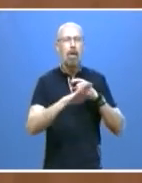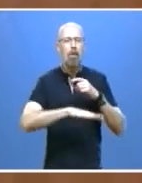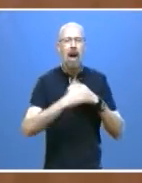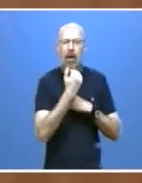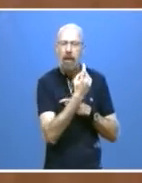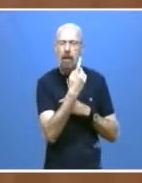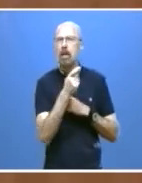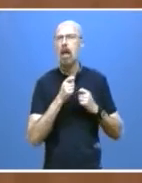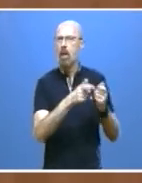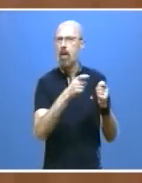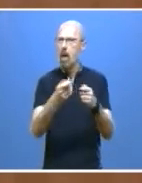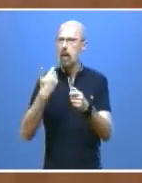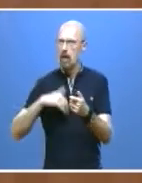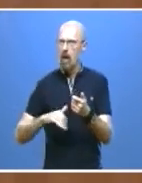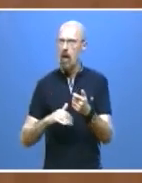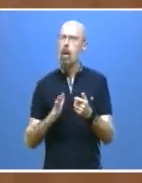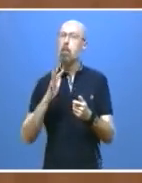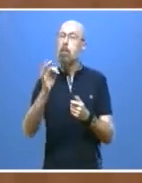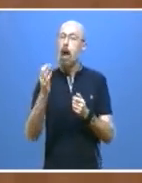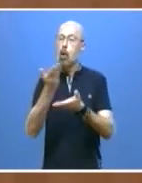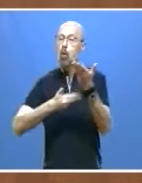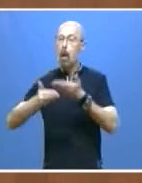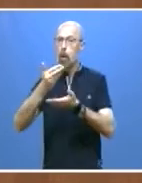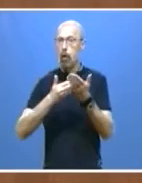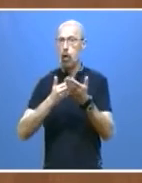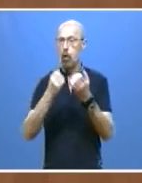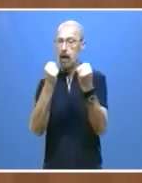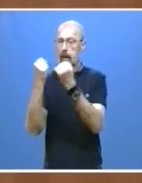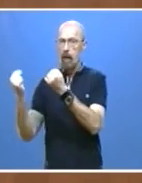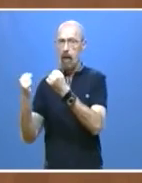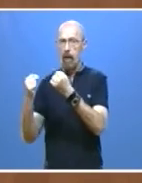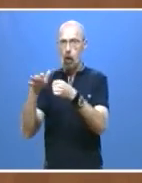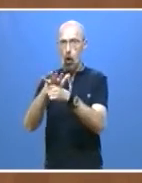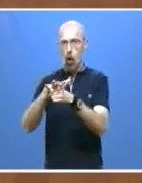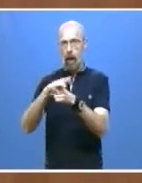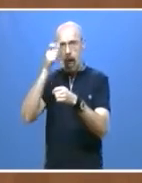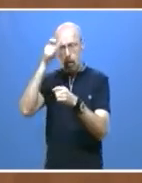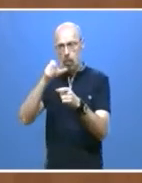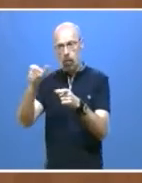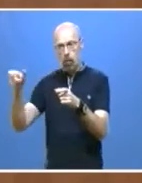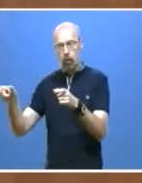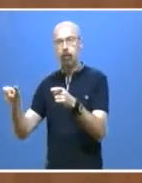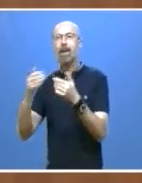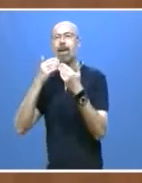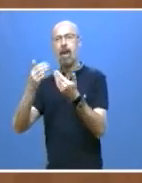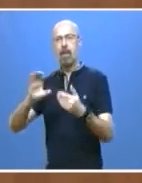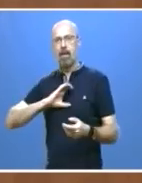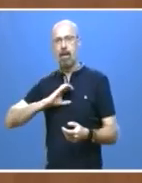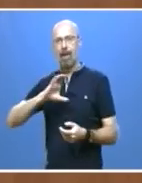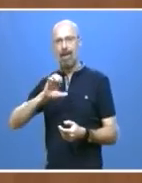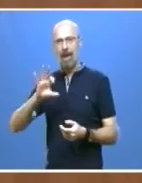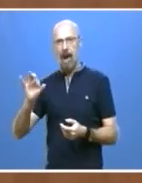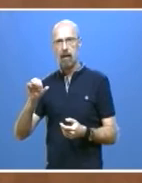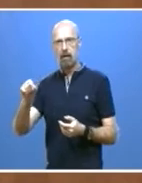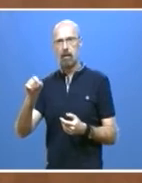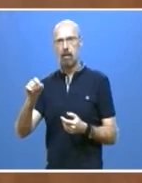en la colaboración con las entidades locales a través de los CEAS a que atienden al año a unas 200.000